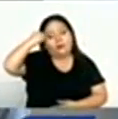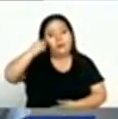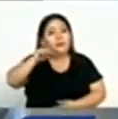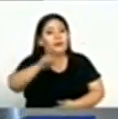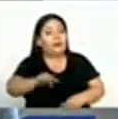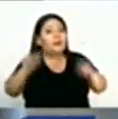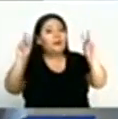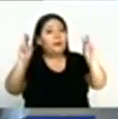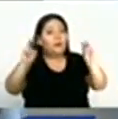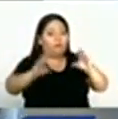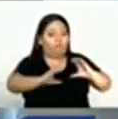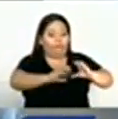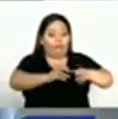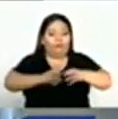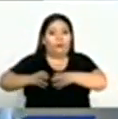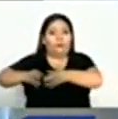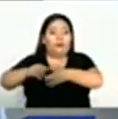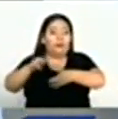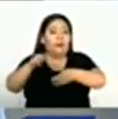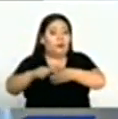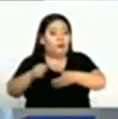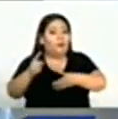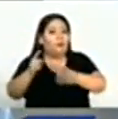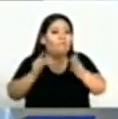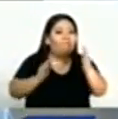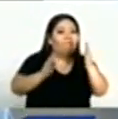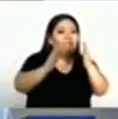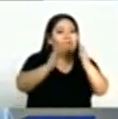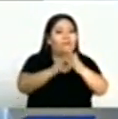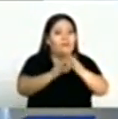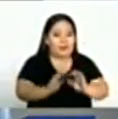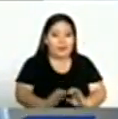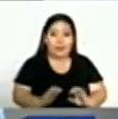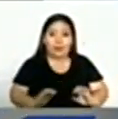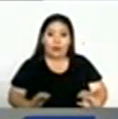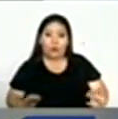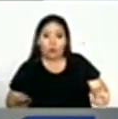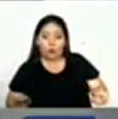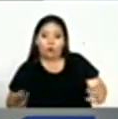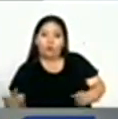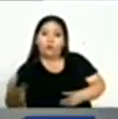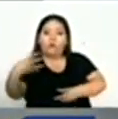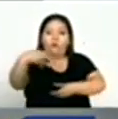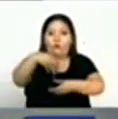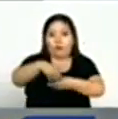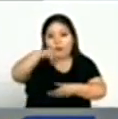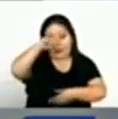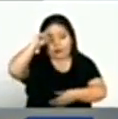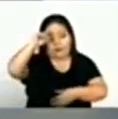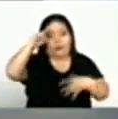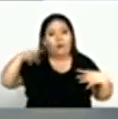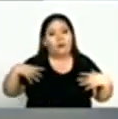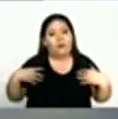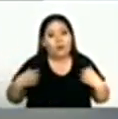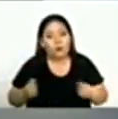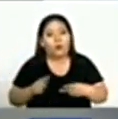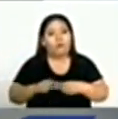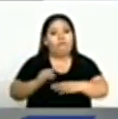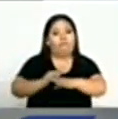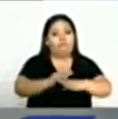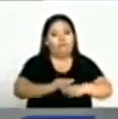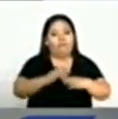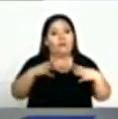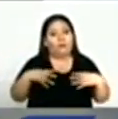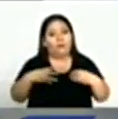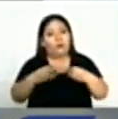multisectorial, otro desafío. No va a haber primera infancia sin trabajo integrado con salud, con protección social, con